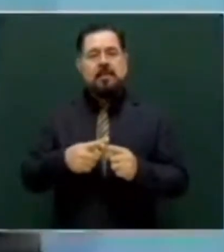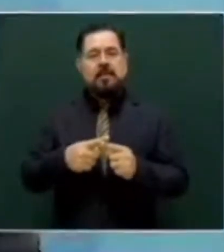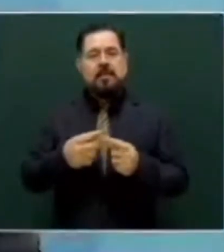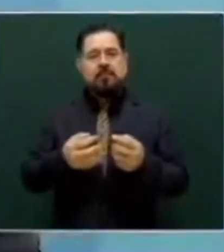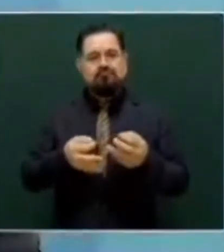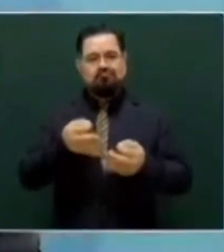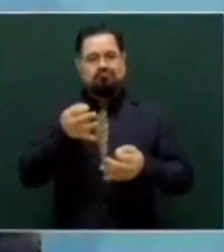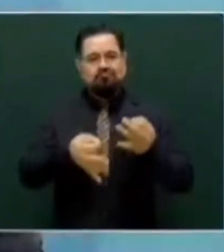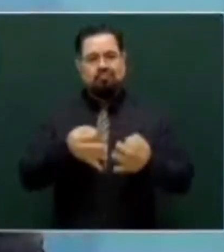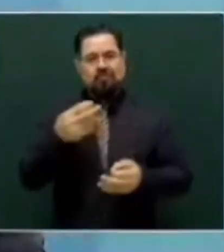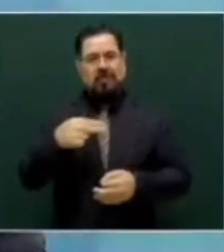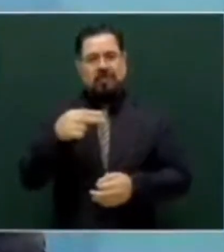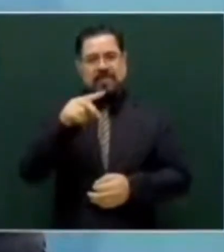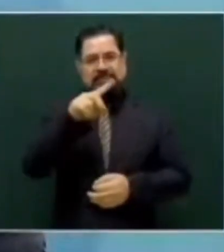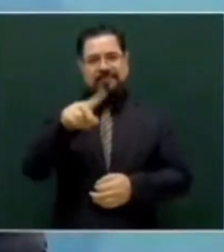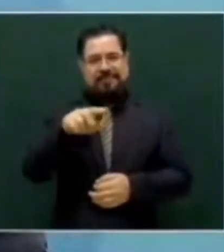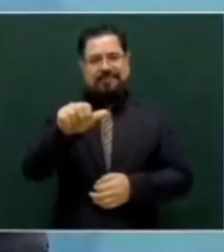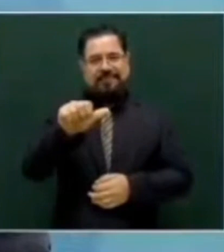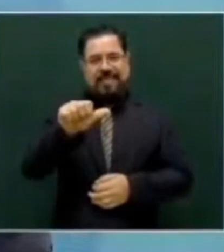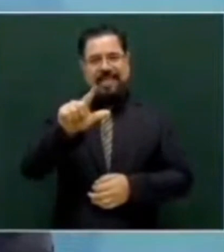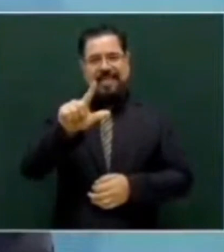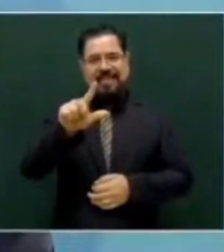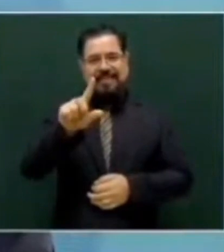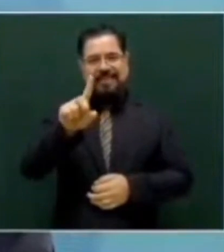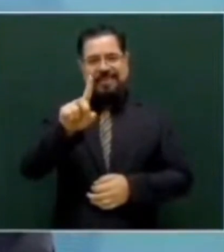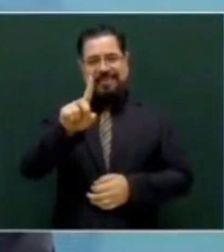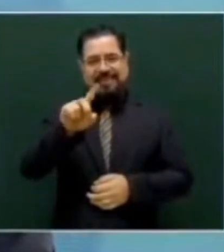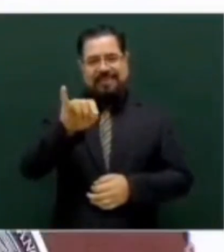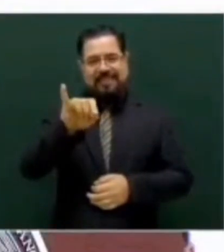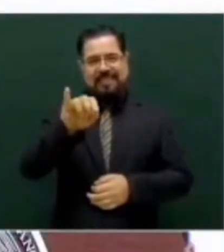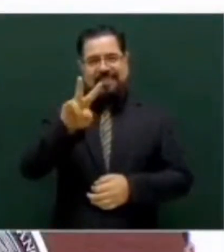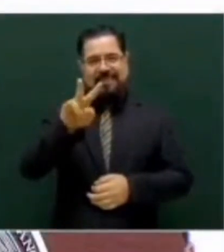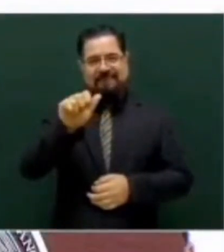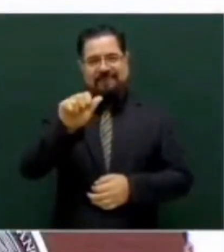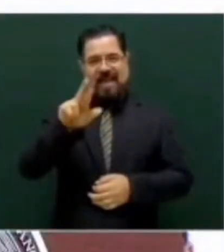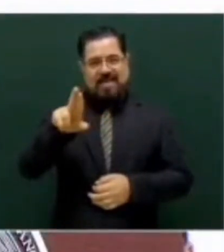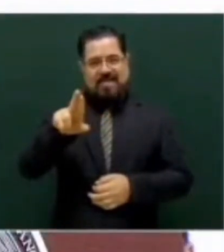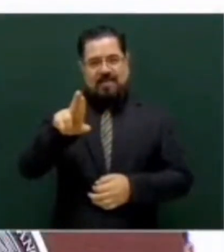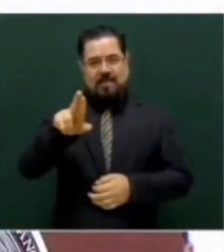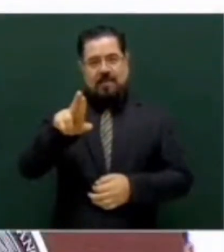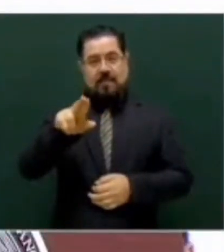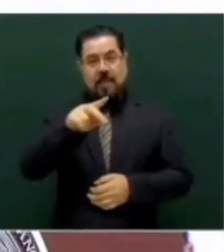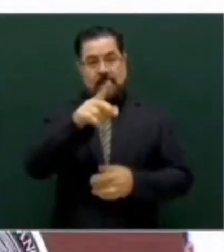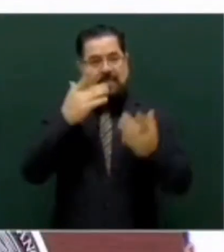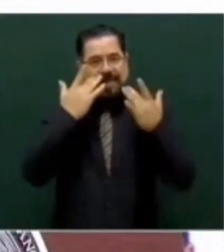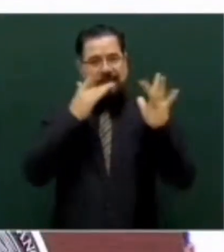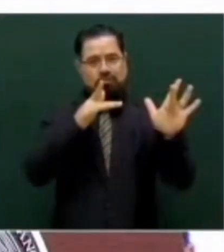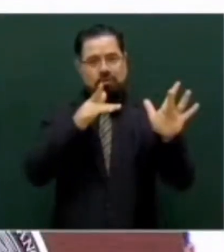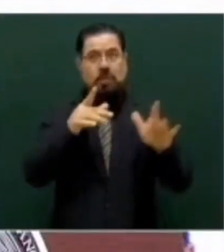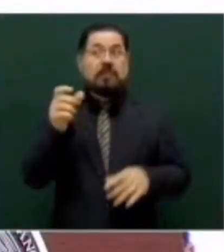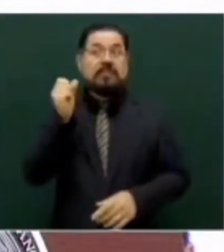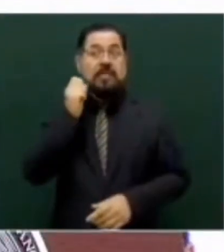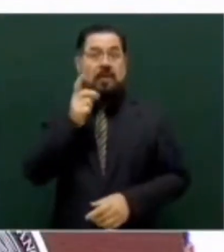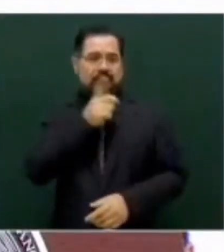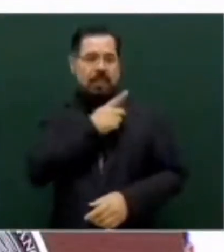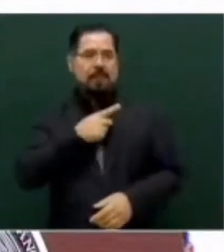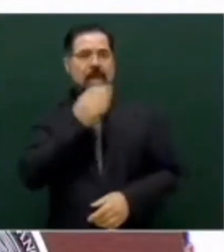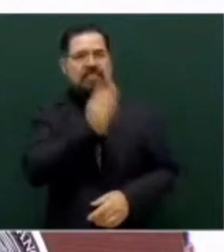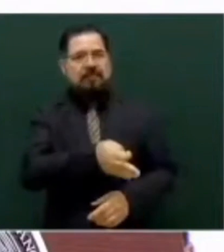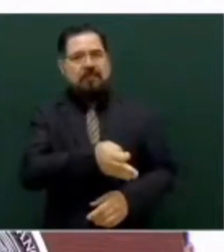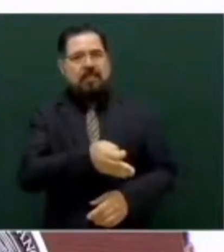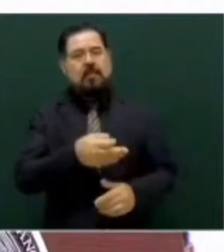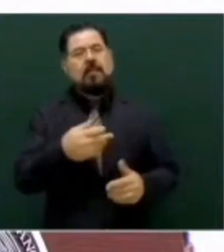esto será discutido en comisiones el día martes y en el pleno el